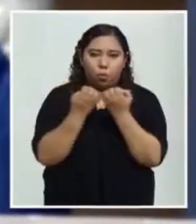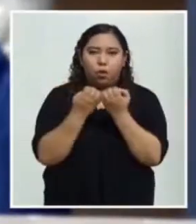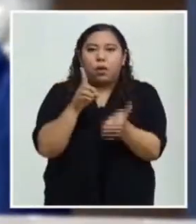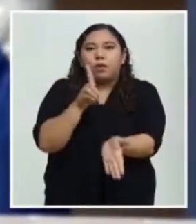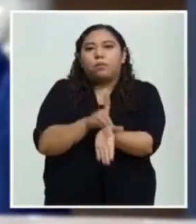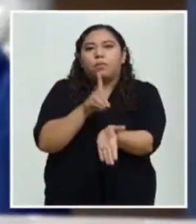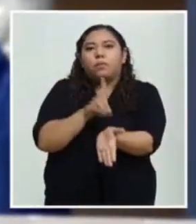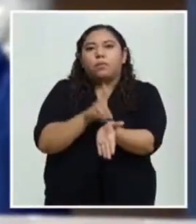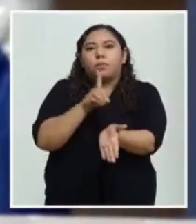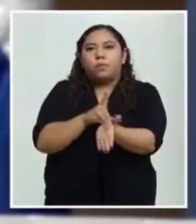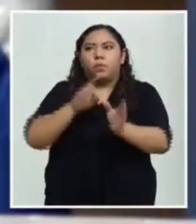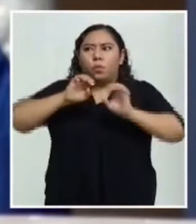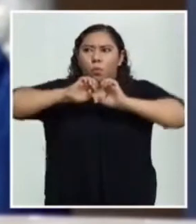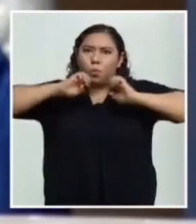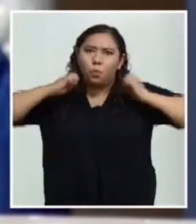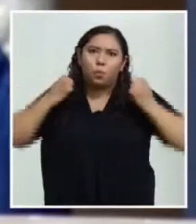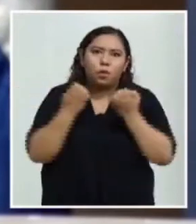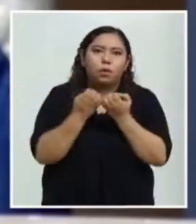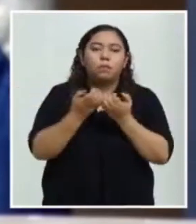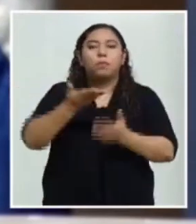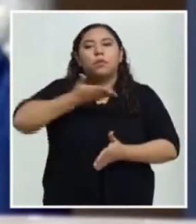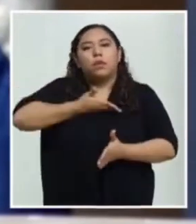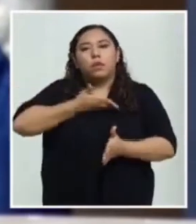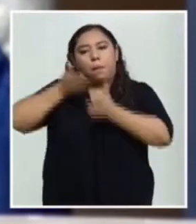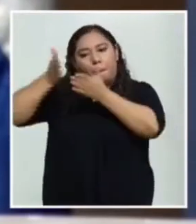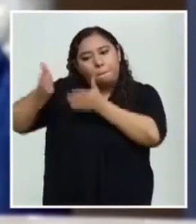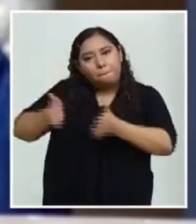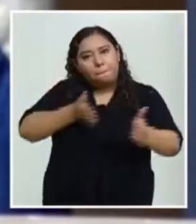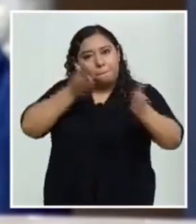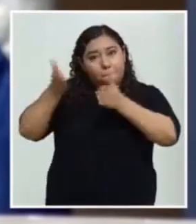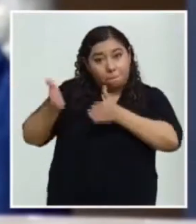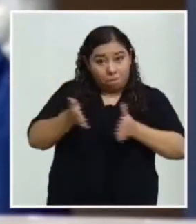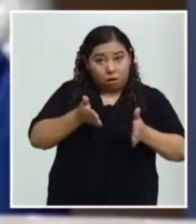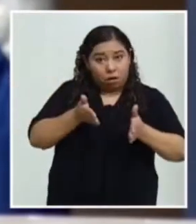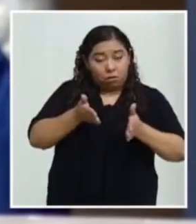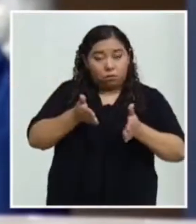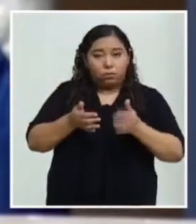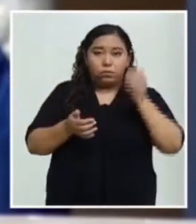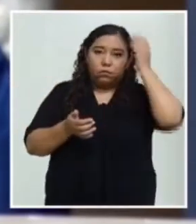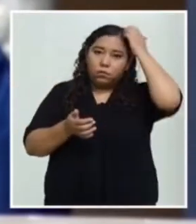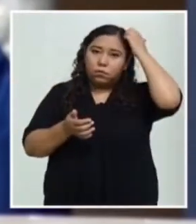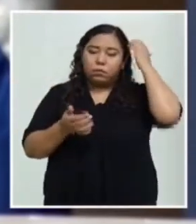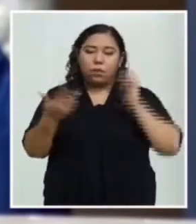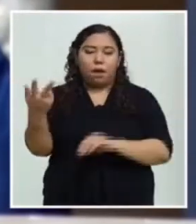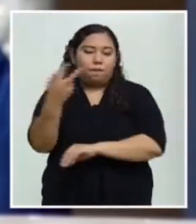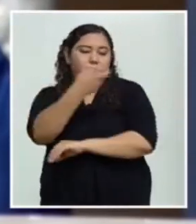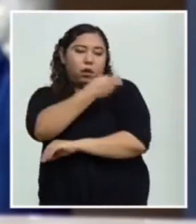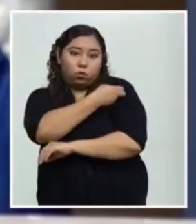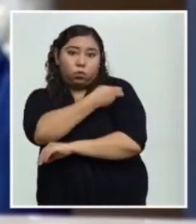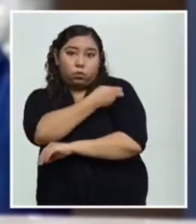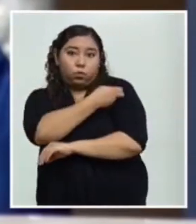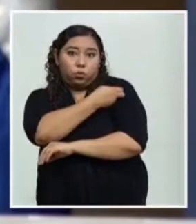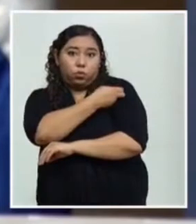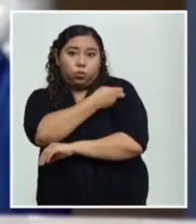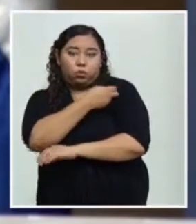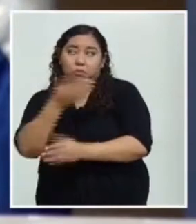ha formulado un plan nacional de introducción de la vacuna contra la COVID-19.